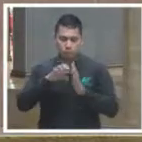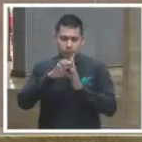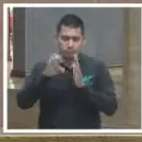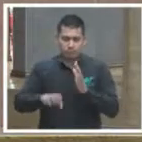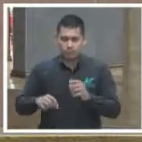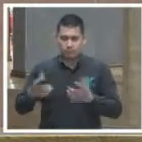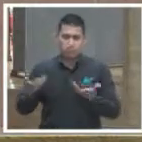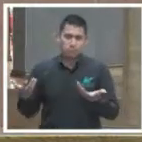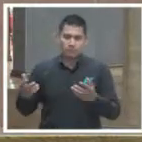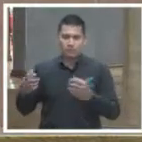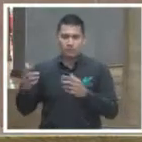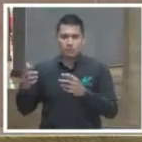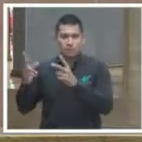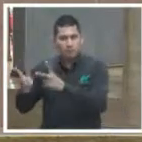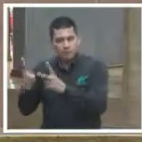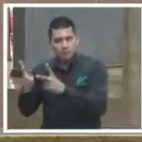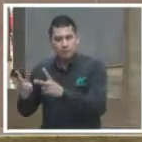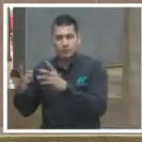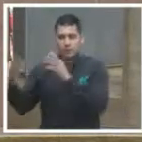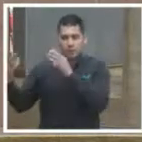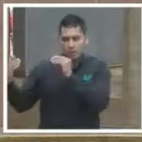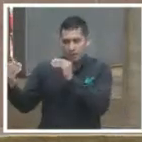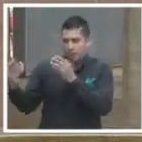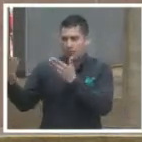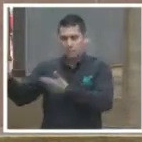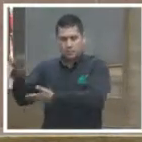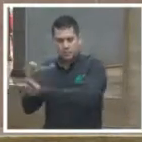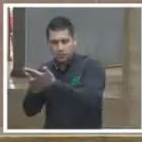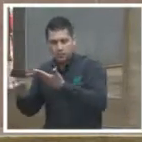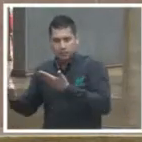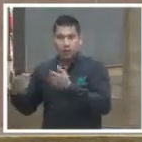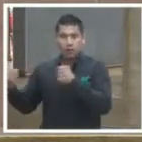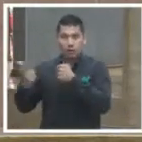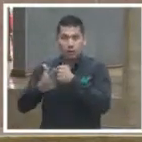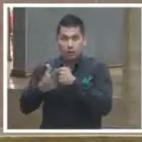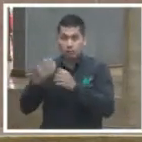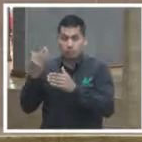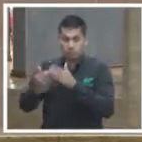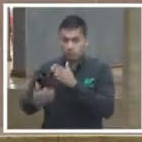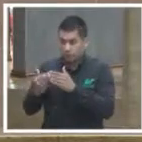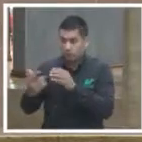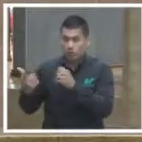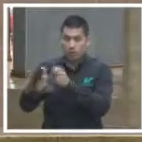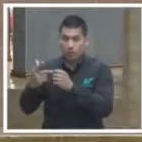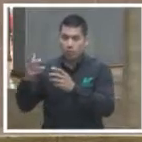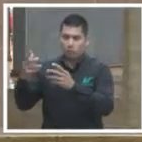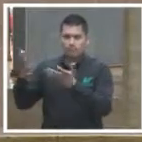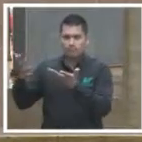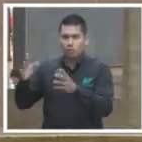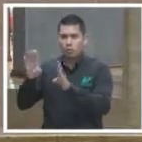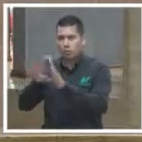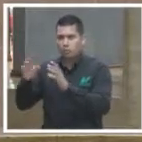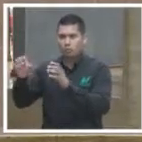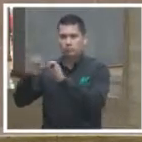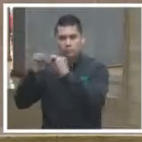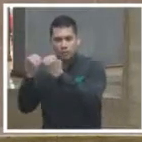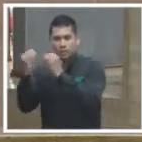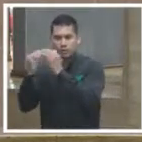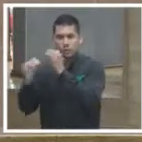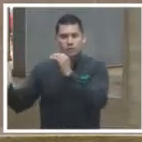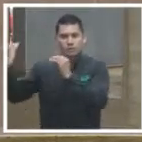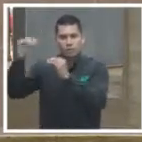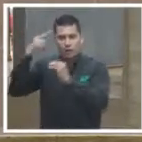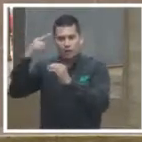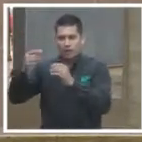por ejemplo platicando de cuál es el contenido o el criterio que sostuvo la sala superior en una